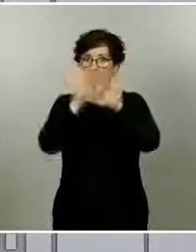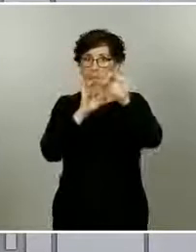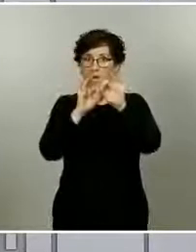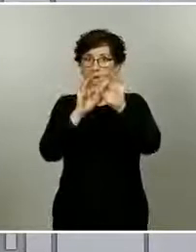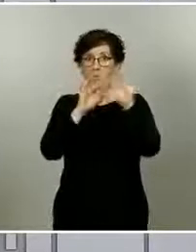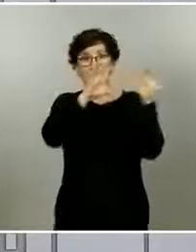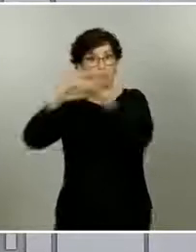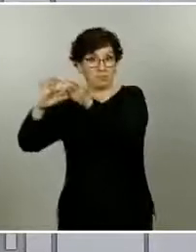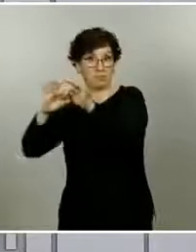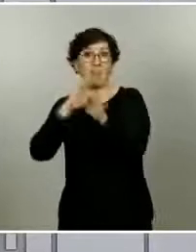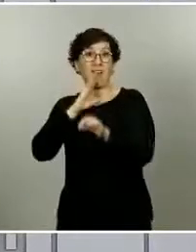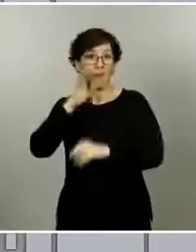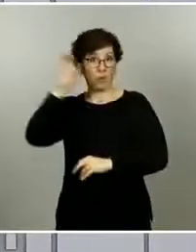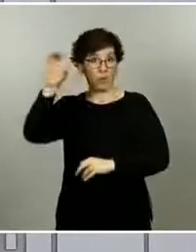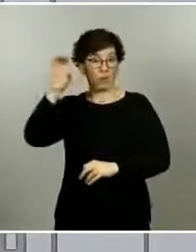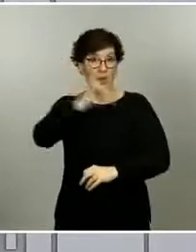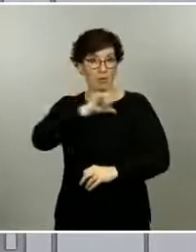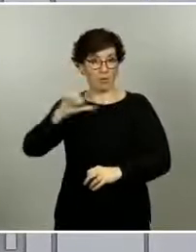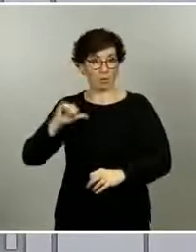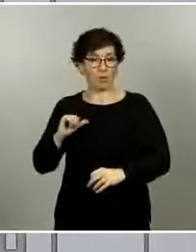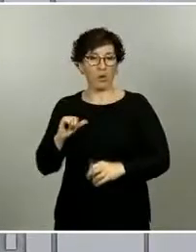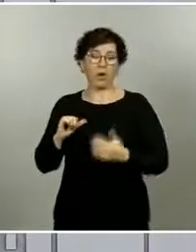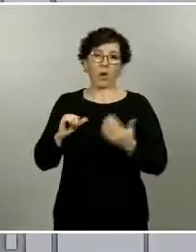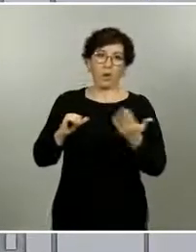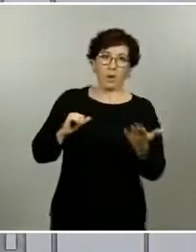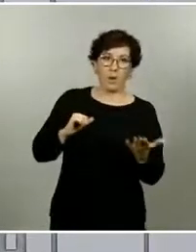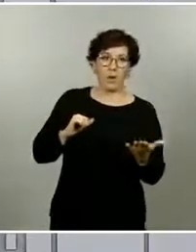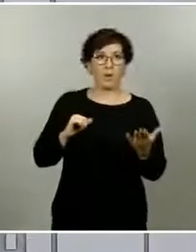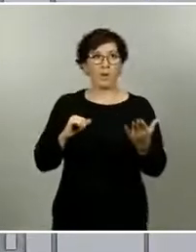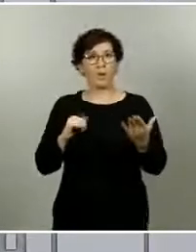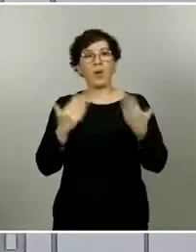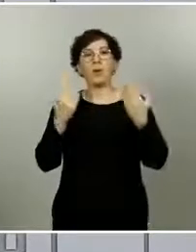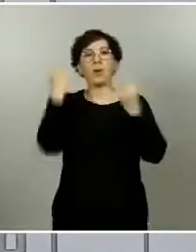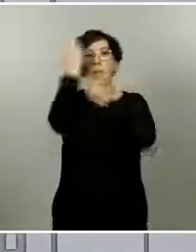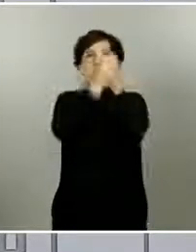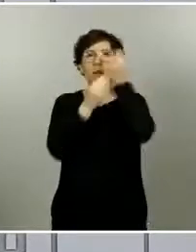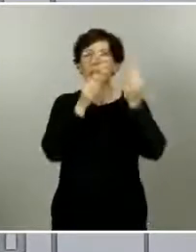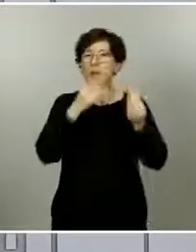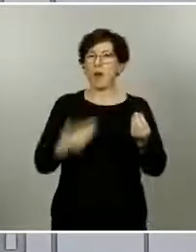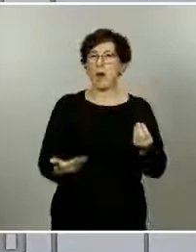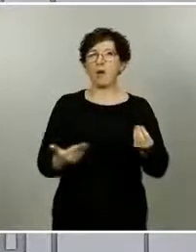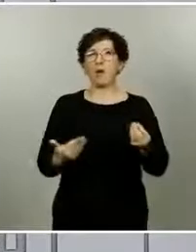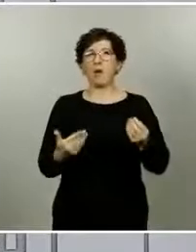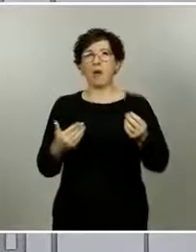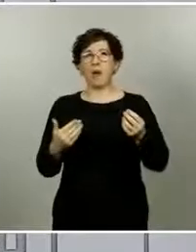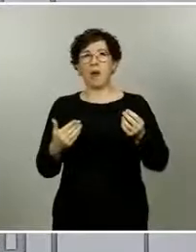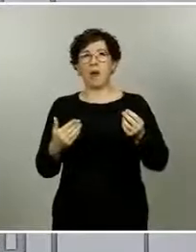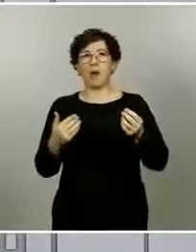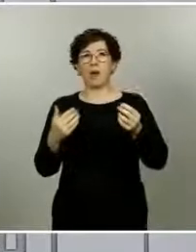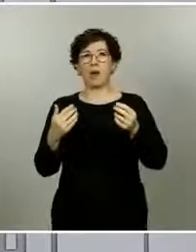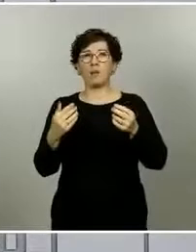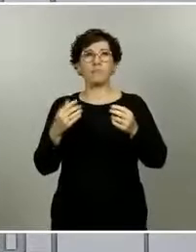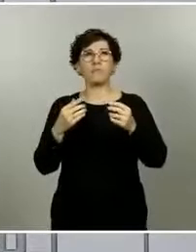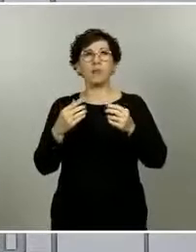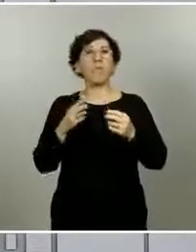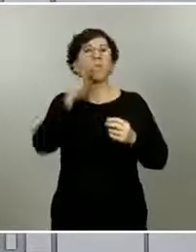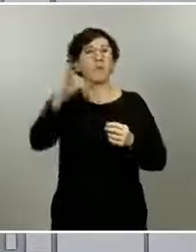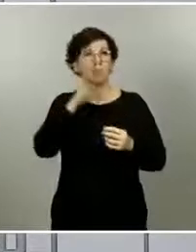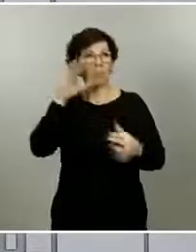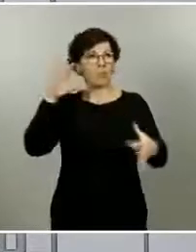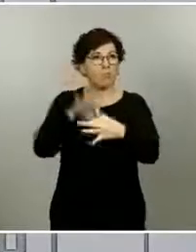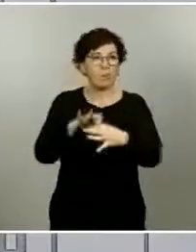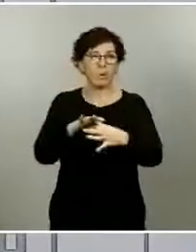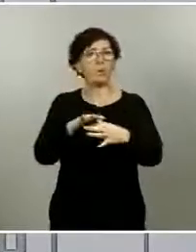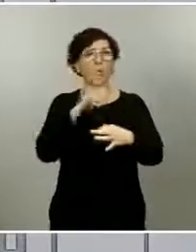asociados a una única comunidad autónoma es complicado ahora mismo pensar que tienen ninguna asociación con nada hasta que no